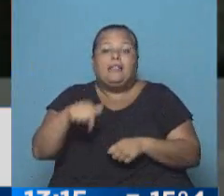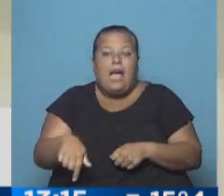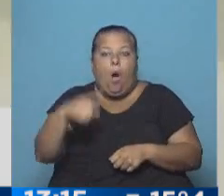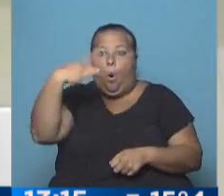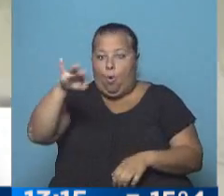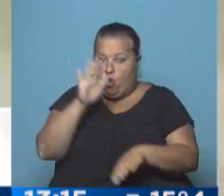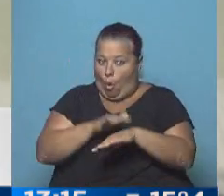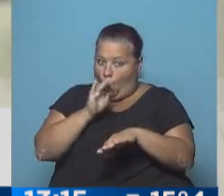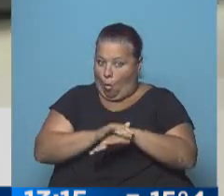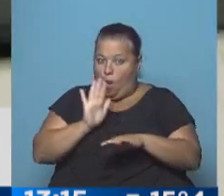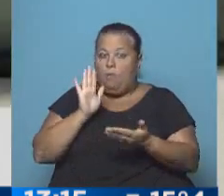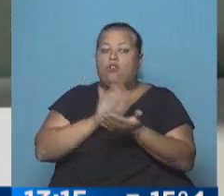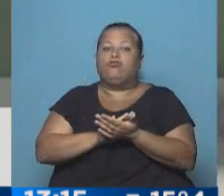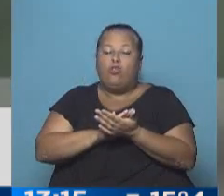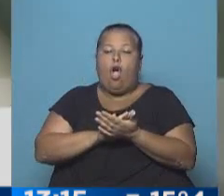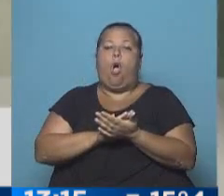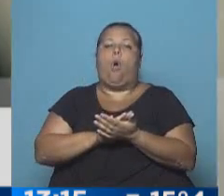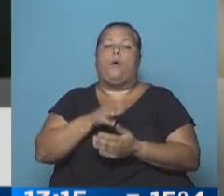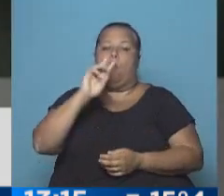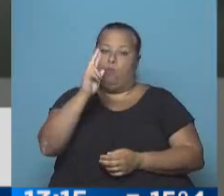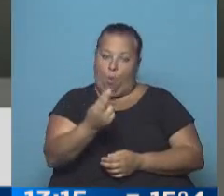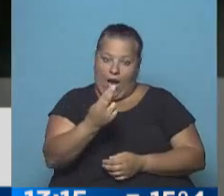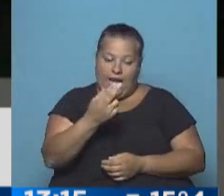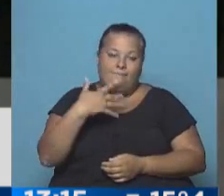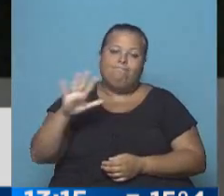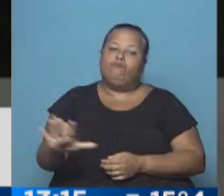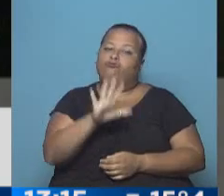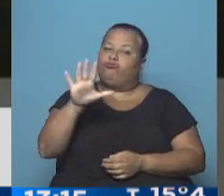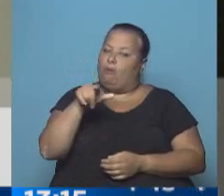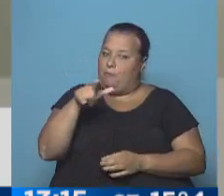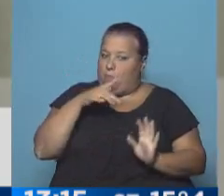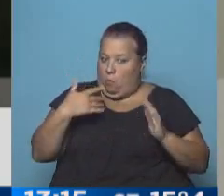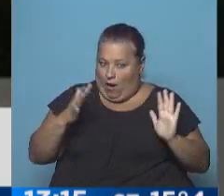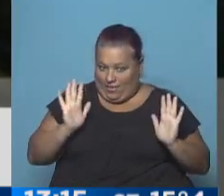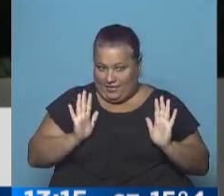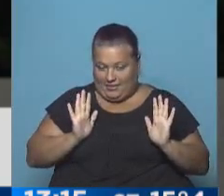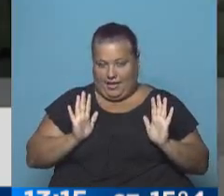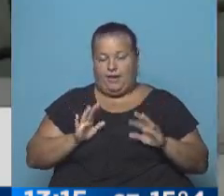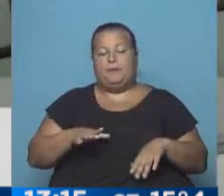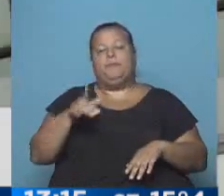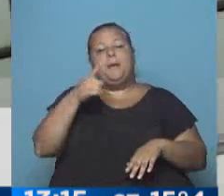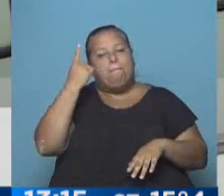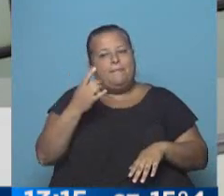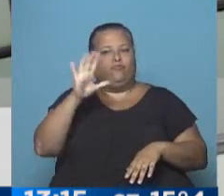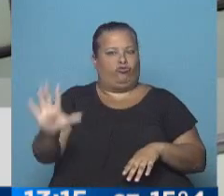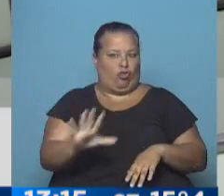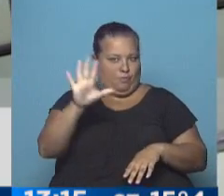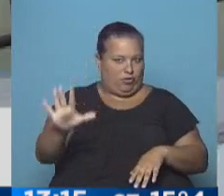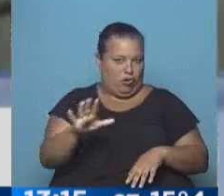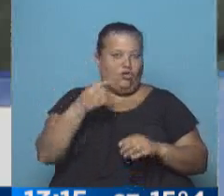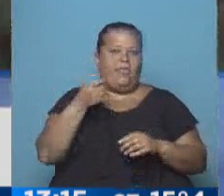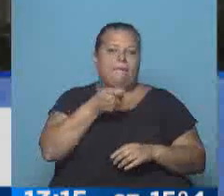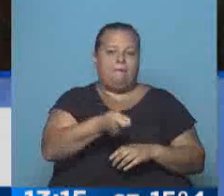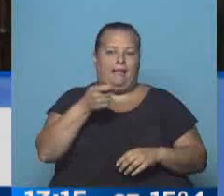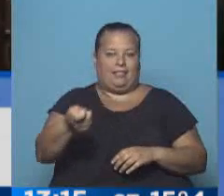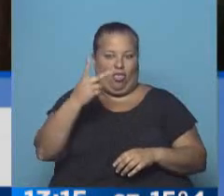responsable de la muerte, el principal sospechoso, eso es lo que tenemos que decir, el principal sospechoso del doble crimen